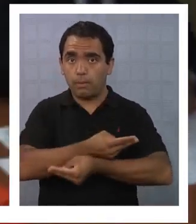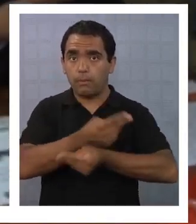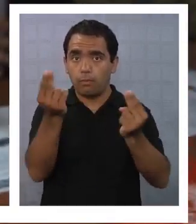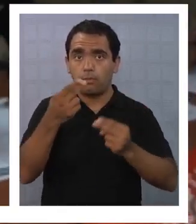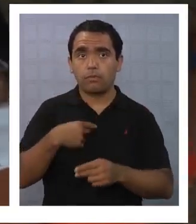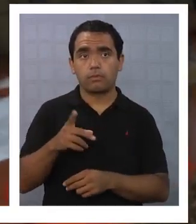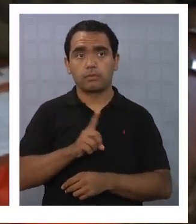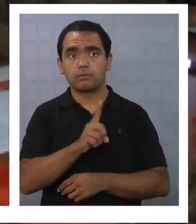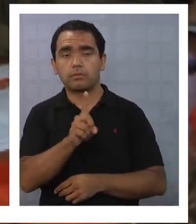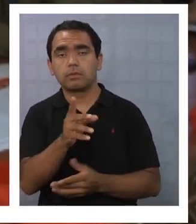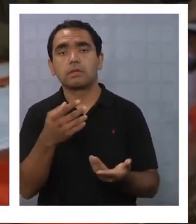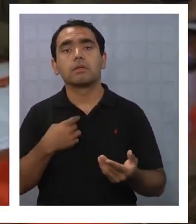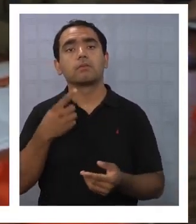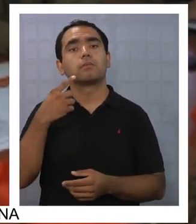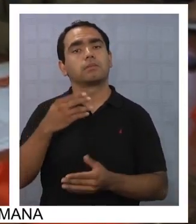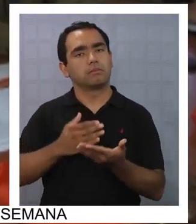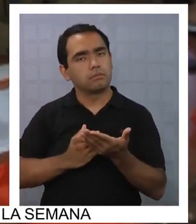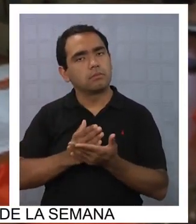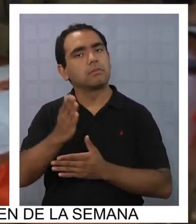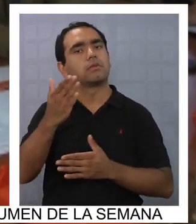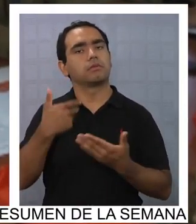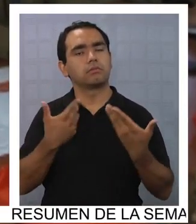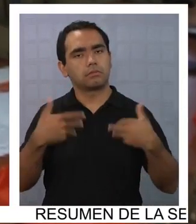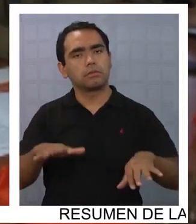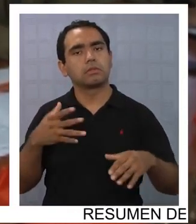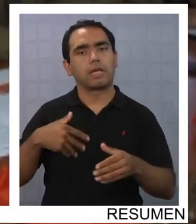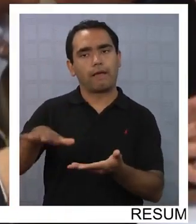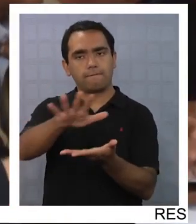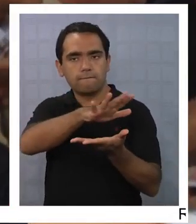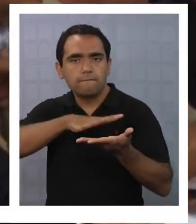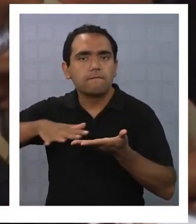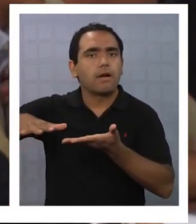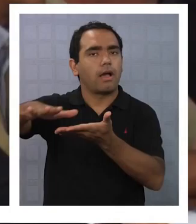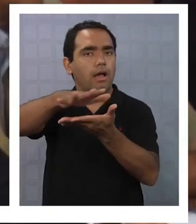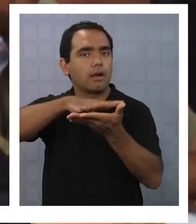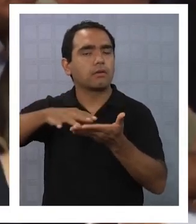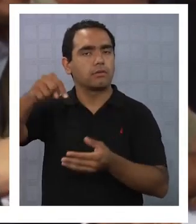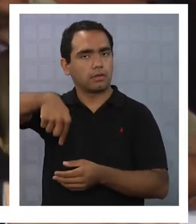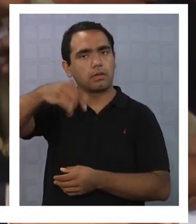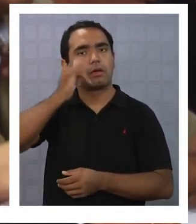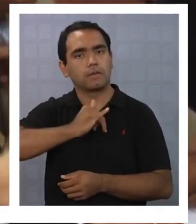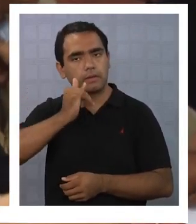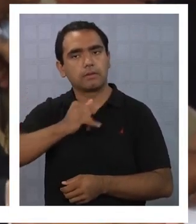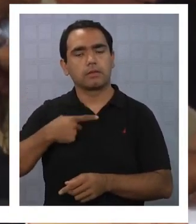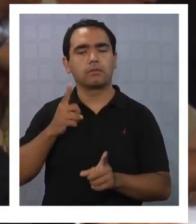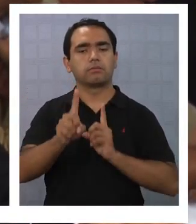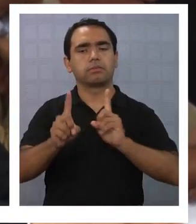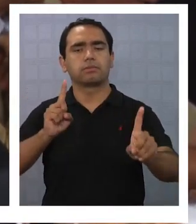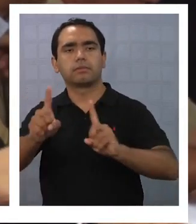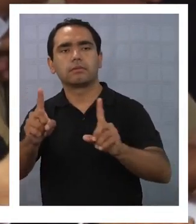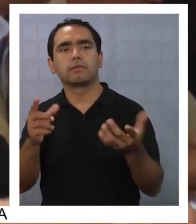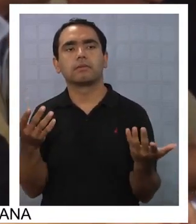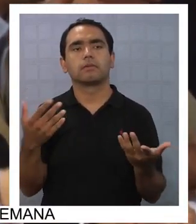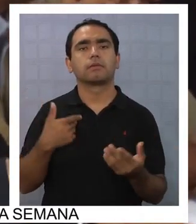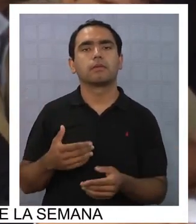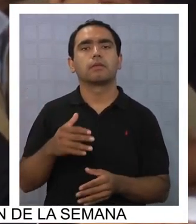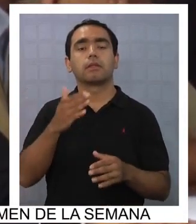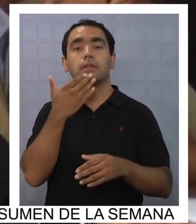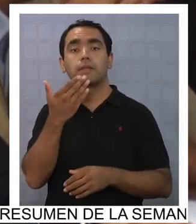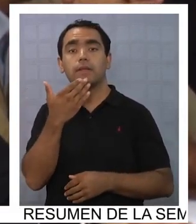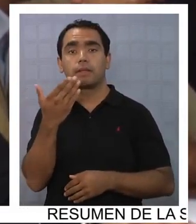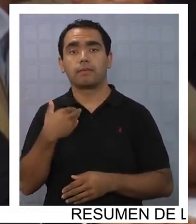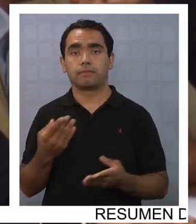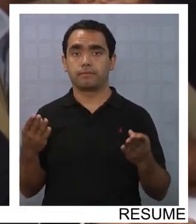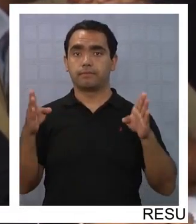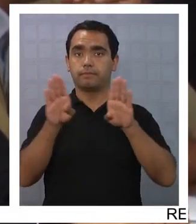provincia señala que ya dieron inicio a la intervención de los barrios rojos de Iquique. Prueba de ello es la clausura del